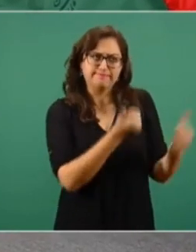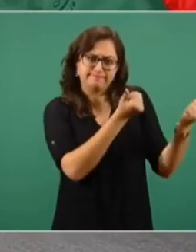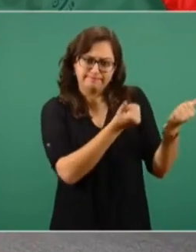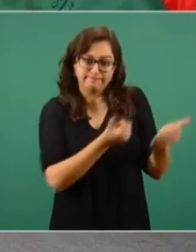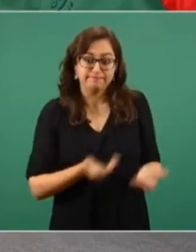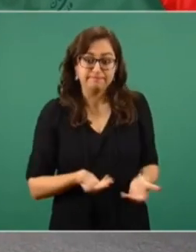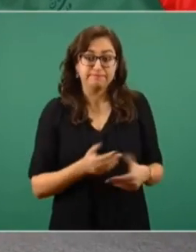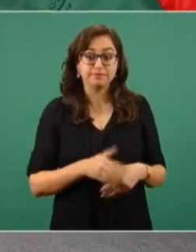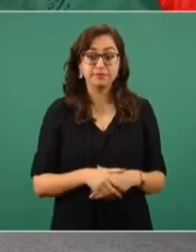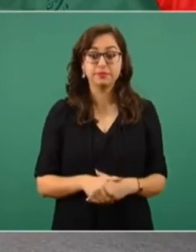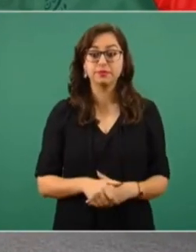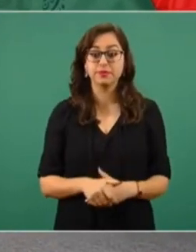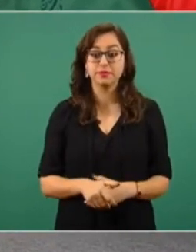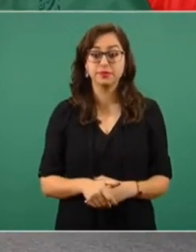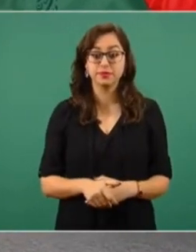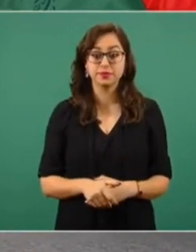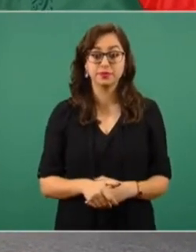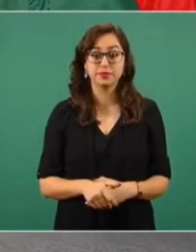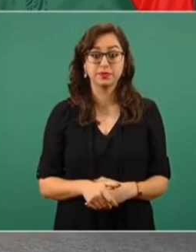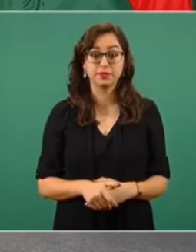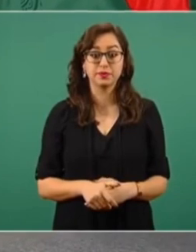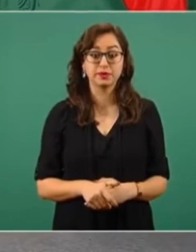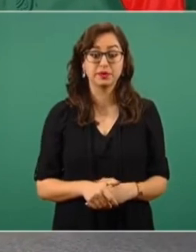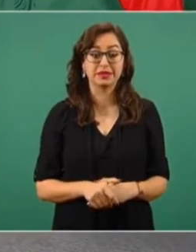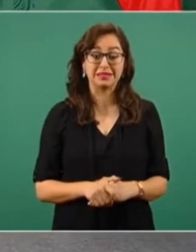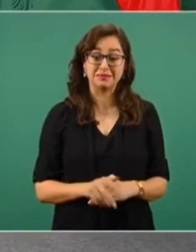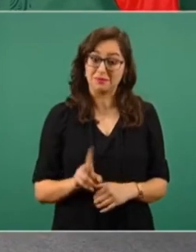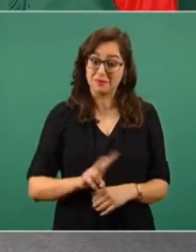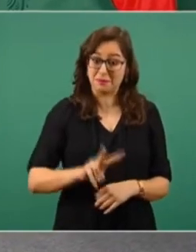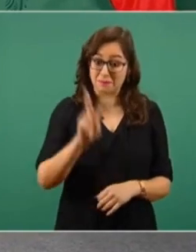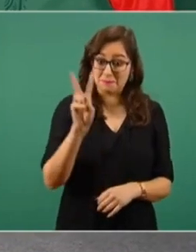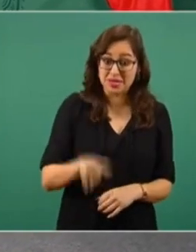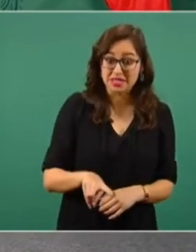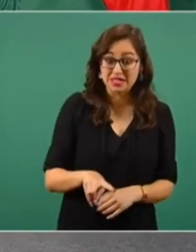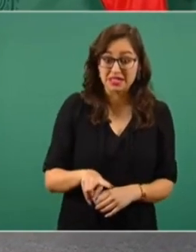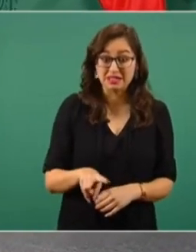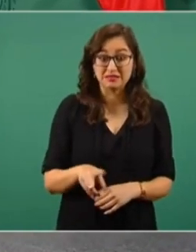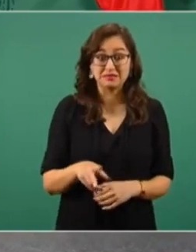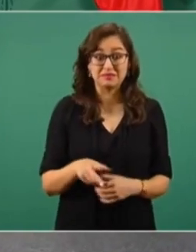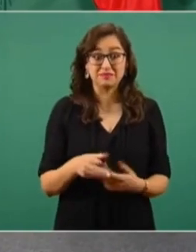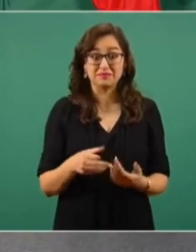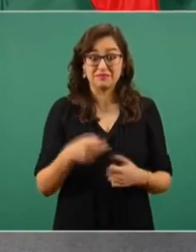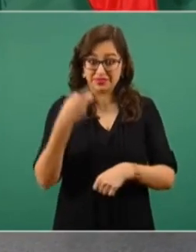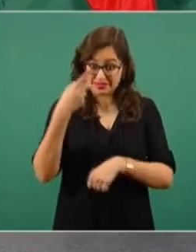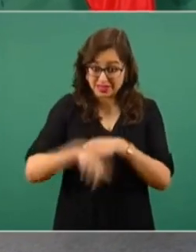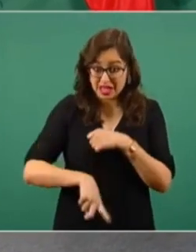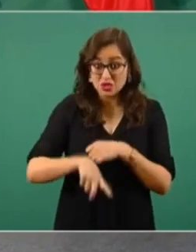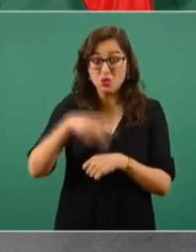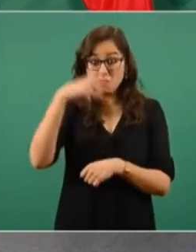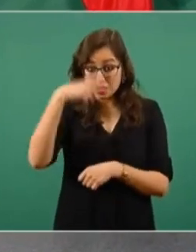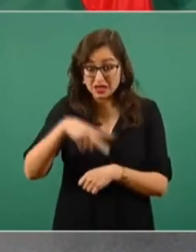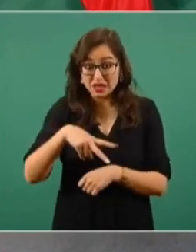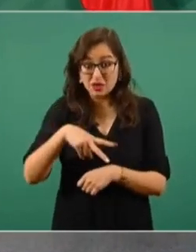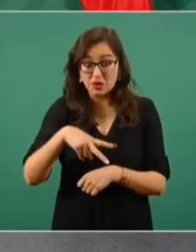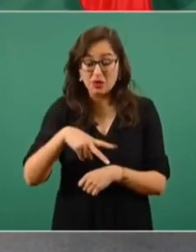Afectaría no sólo a México, sino también